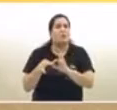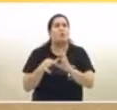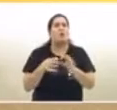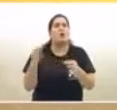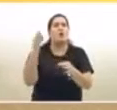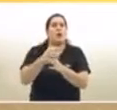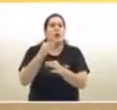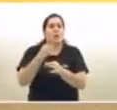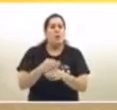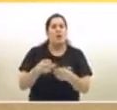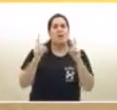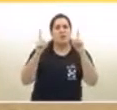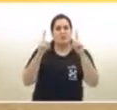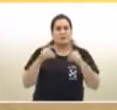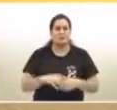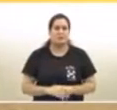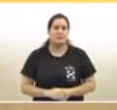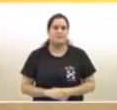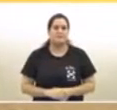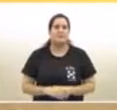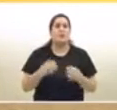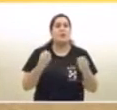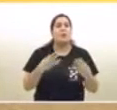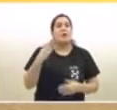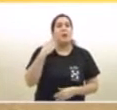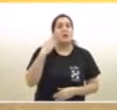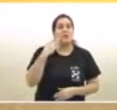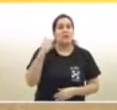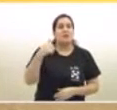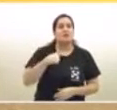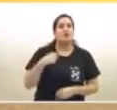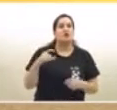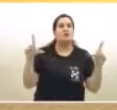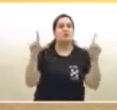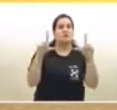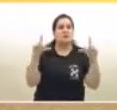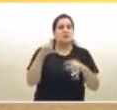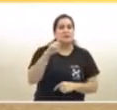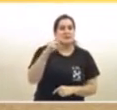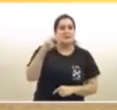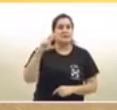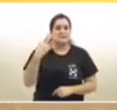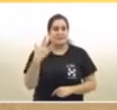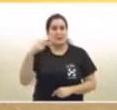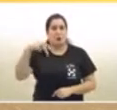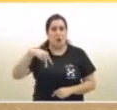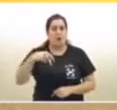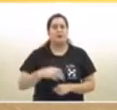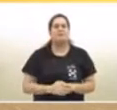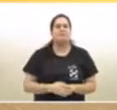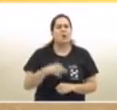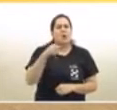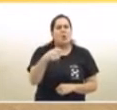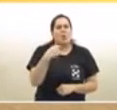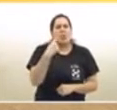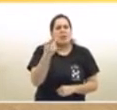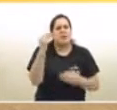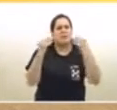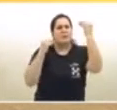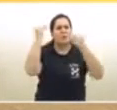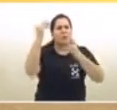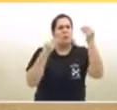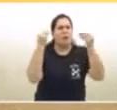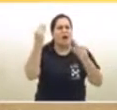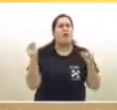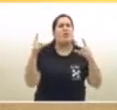Buenas tardes, Daniela Gian de C5N. Usted dijo varias veces recién que estaban preocupados por el nivel de contagios